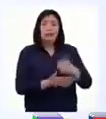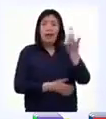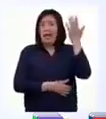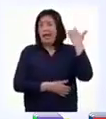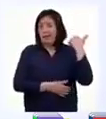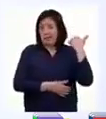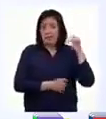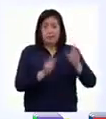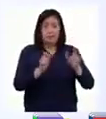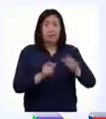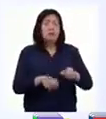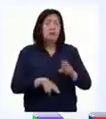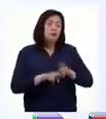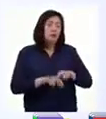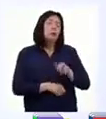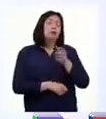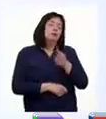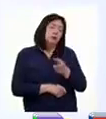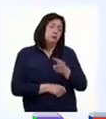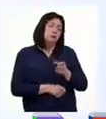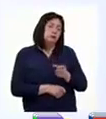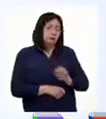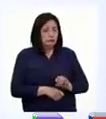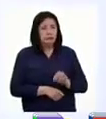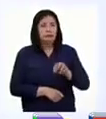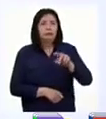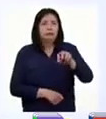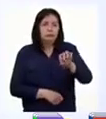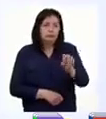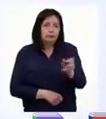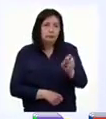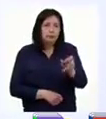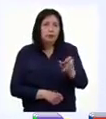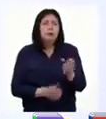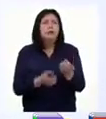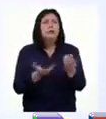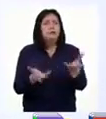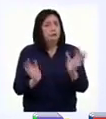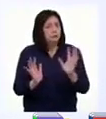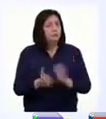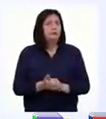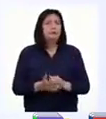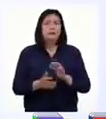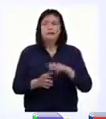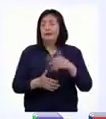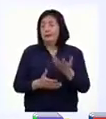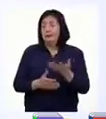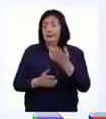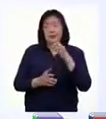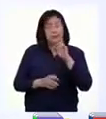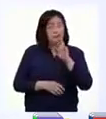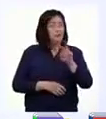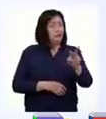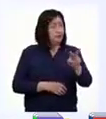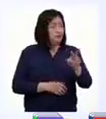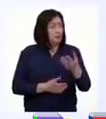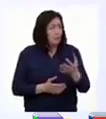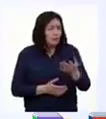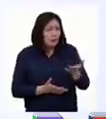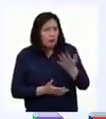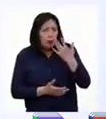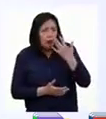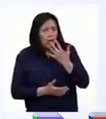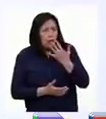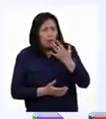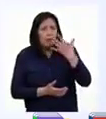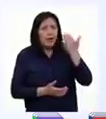Antes las personas tenían que acercar para cambiar de canal, porque se hacía de manera manual y la imagen que se veía era blanco